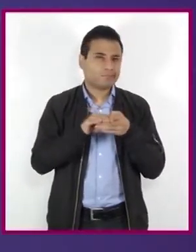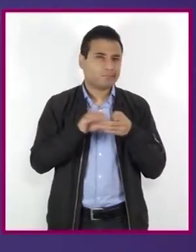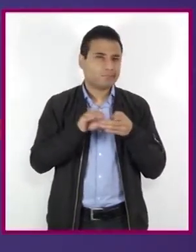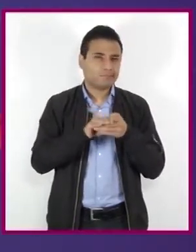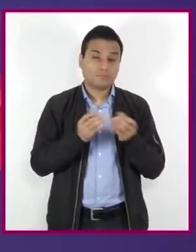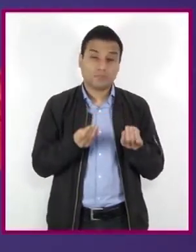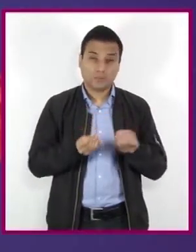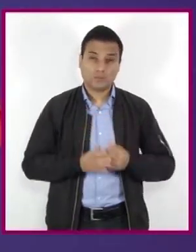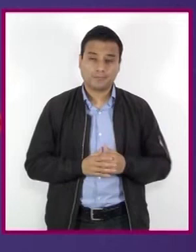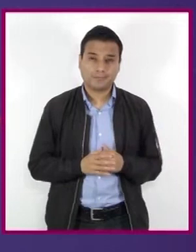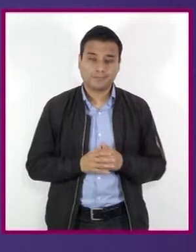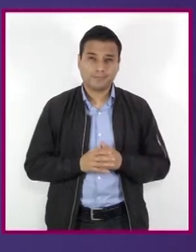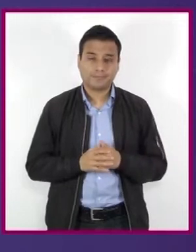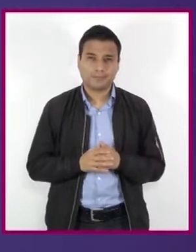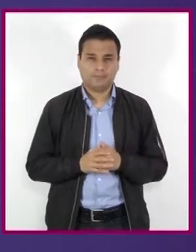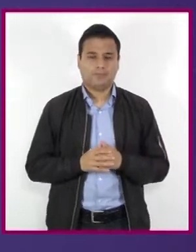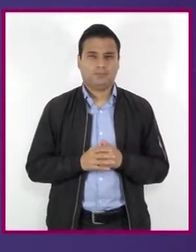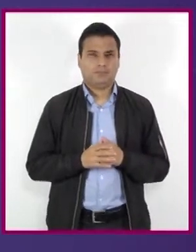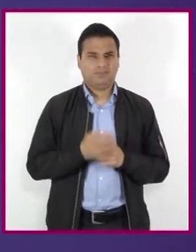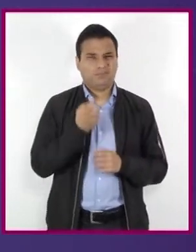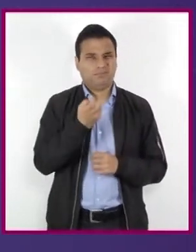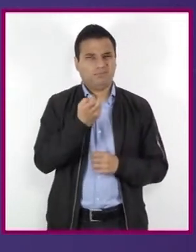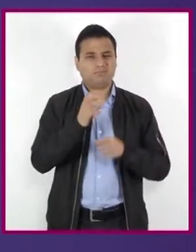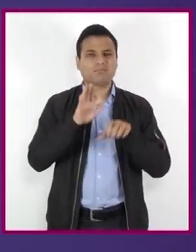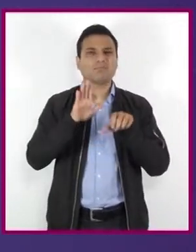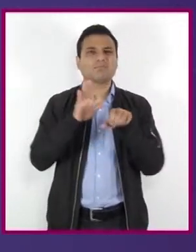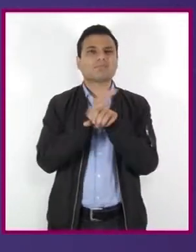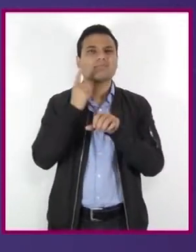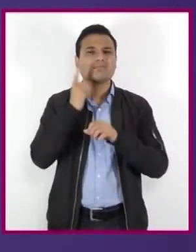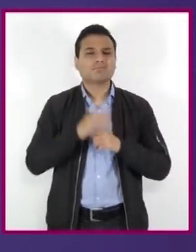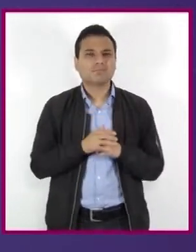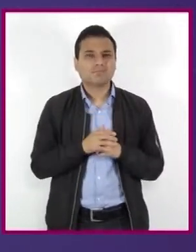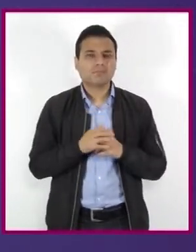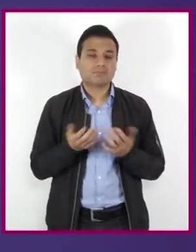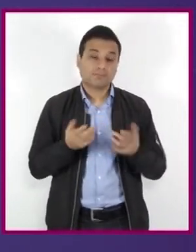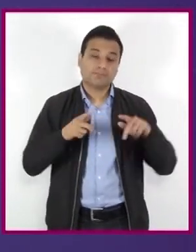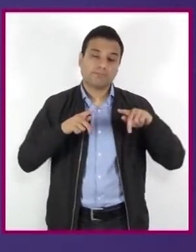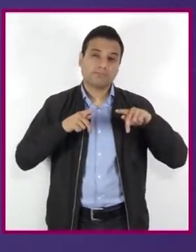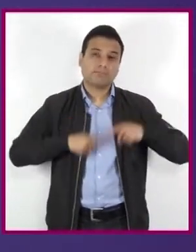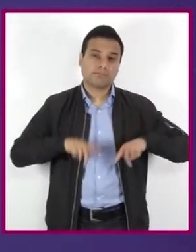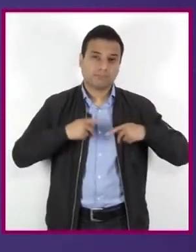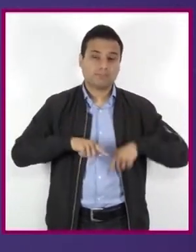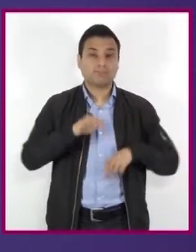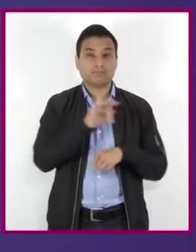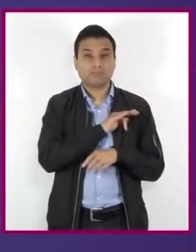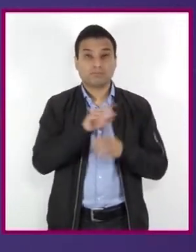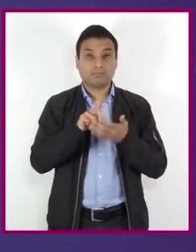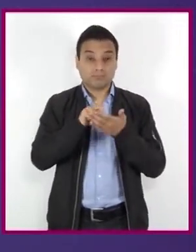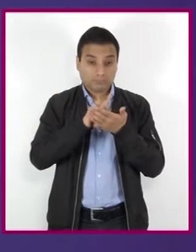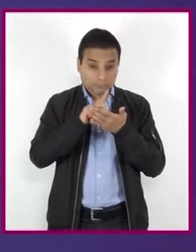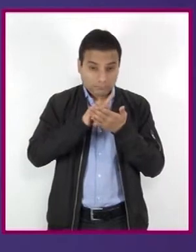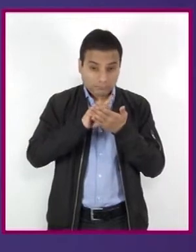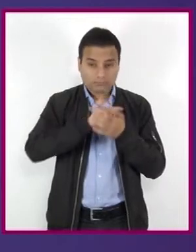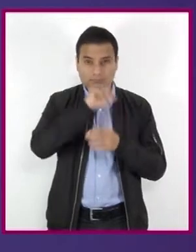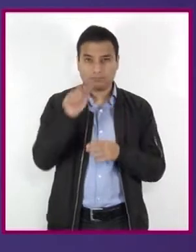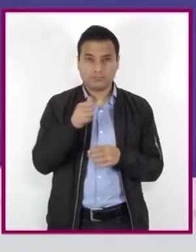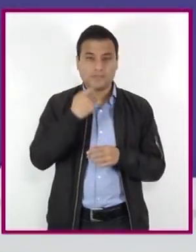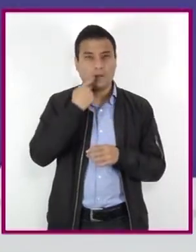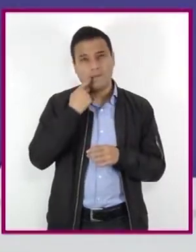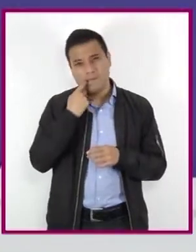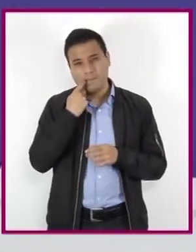población. Lo anterior debido a su uso puede generar adicción a pesar de sus efectos nocivos.